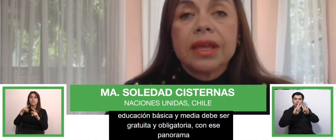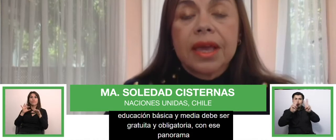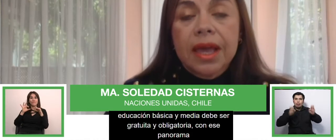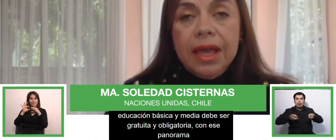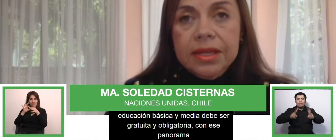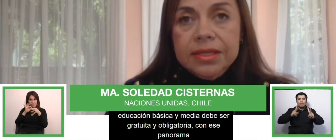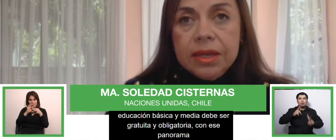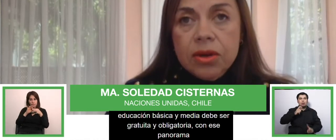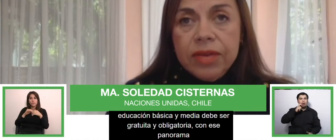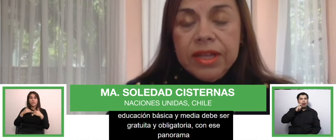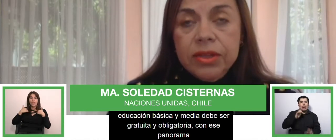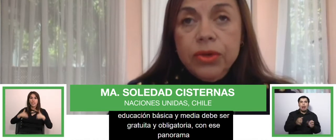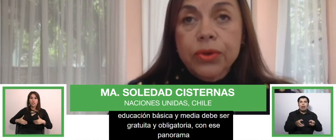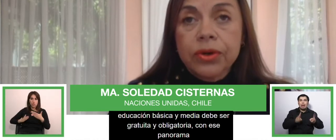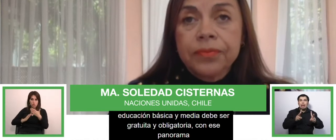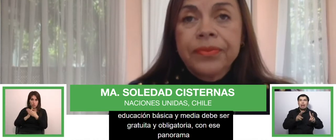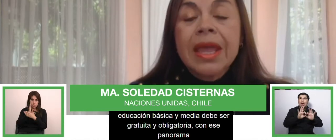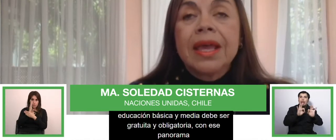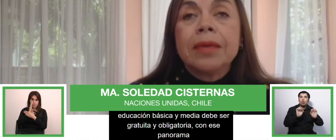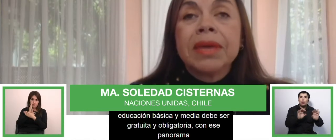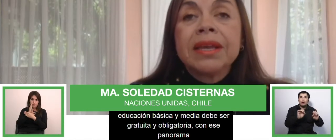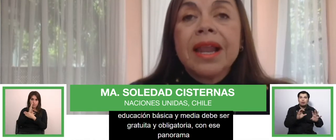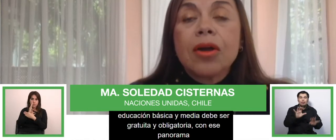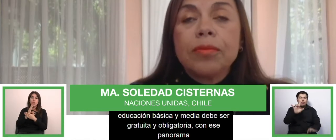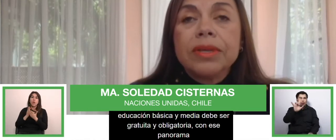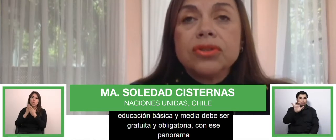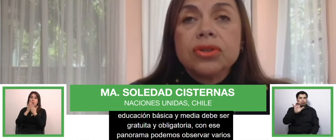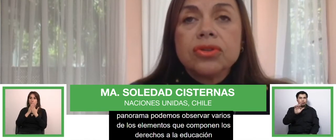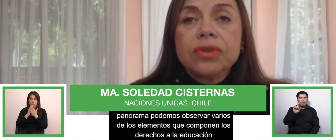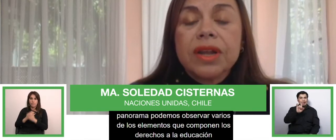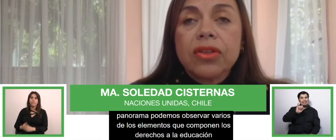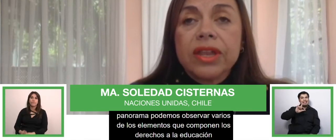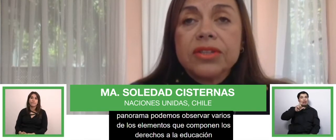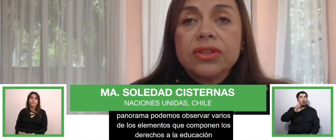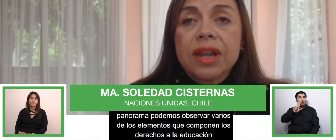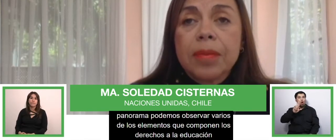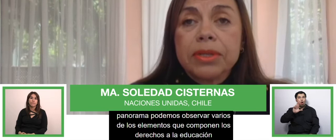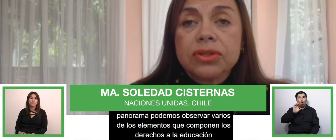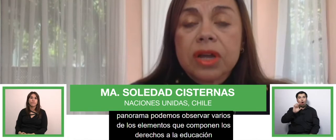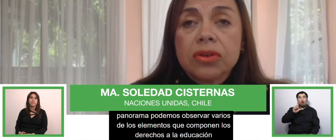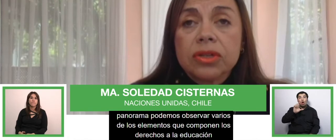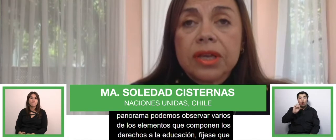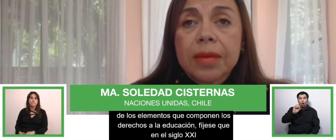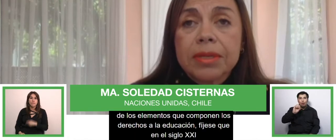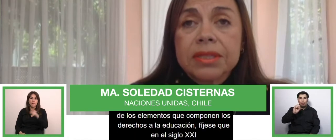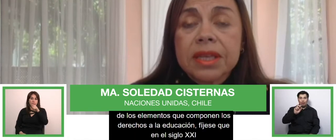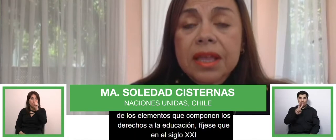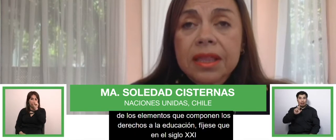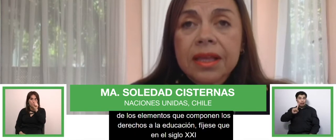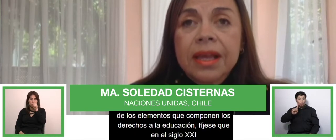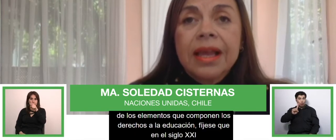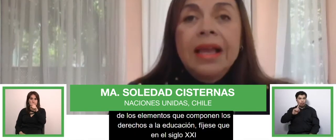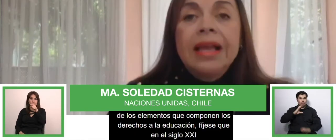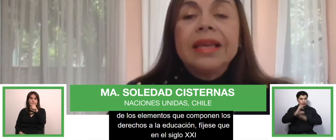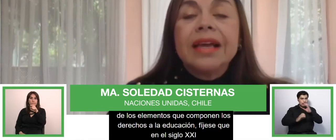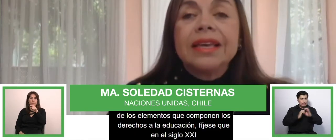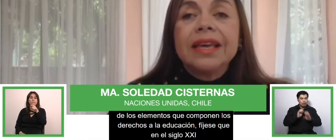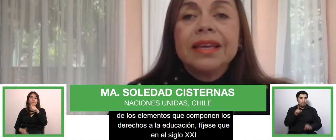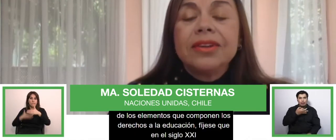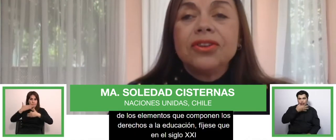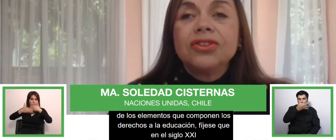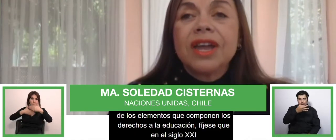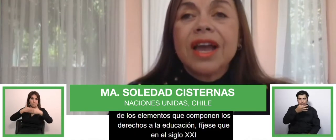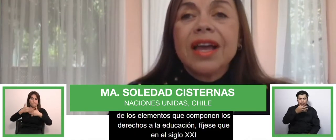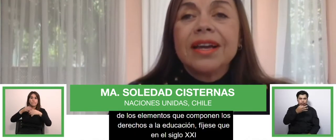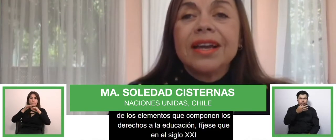ustedes que en el siglo 21 emerge la convención sobre los derechos de las personas con discapacidad. Y